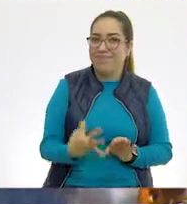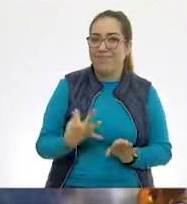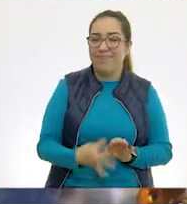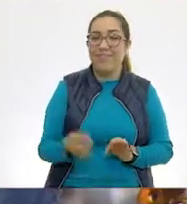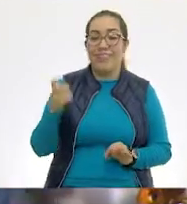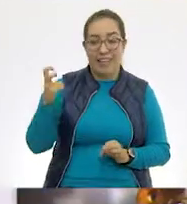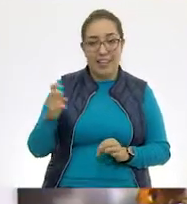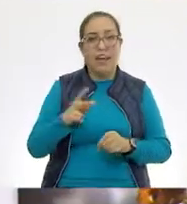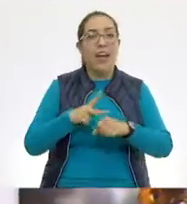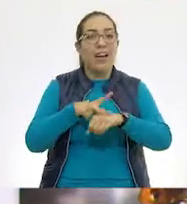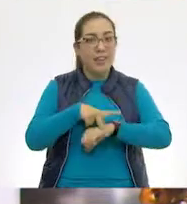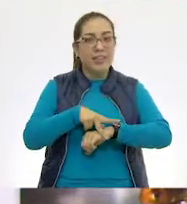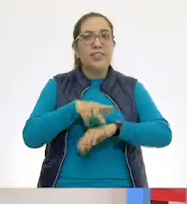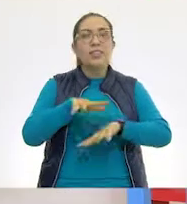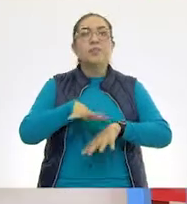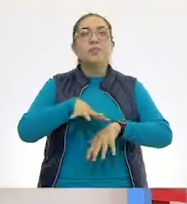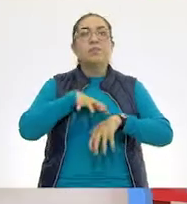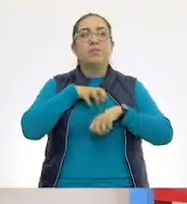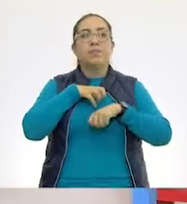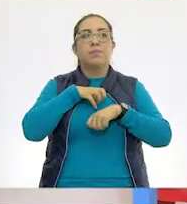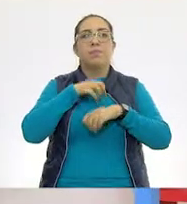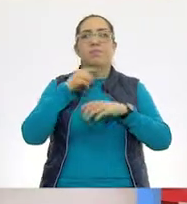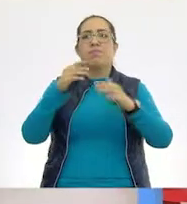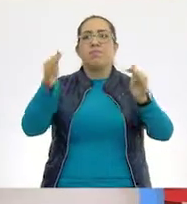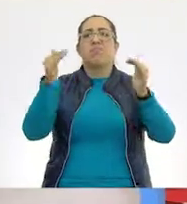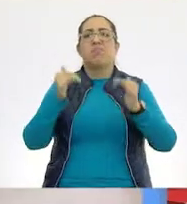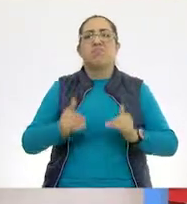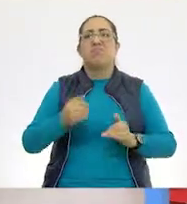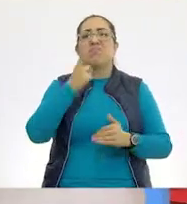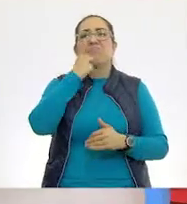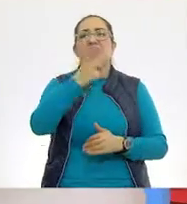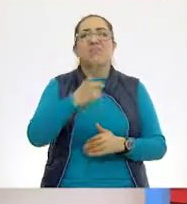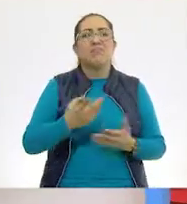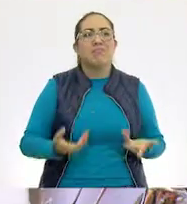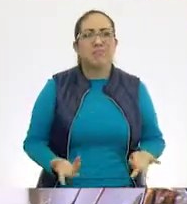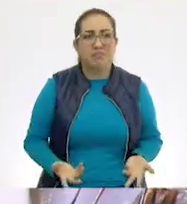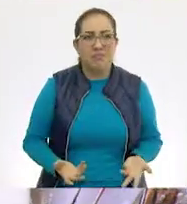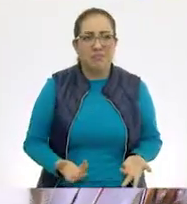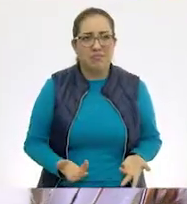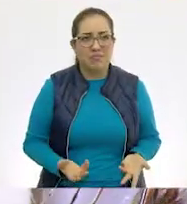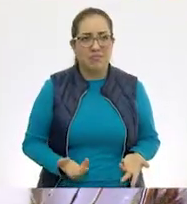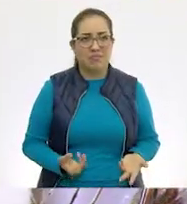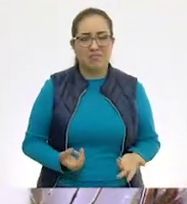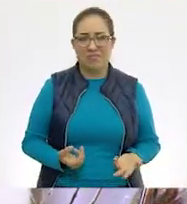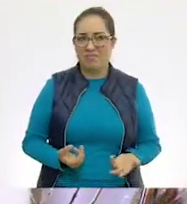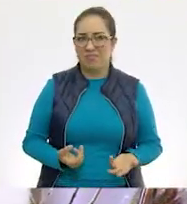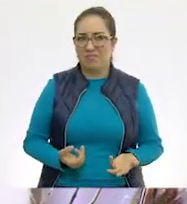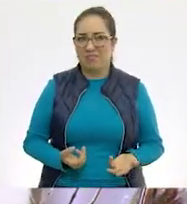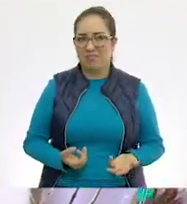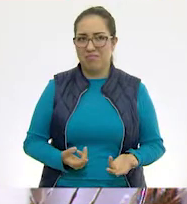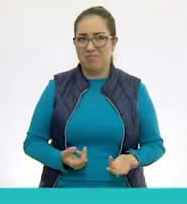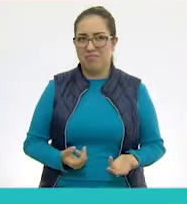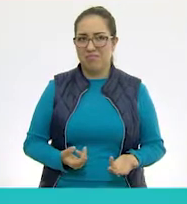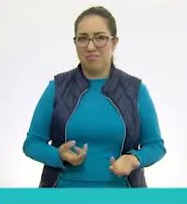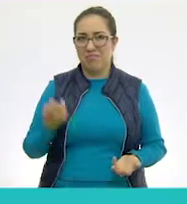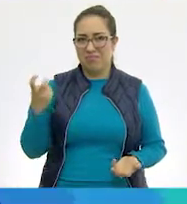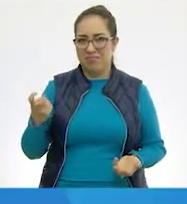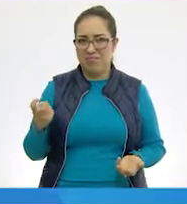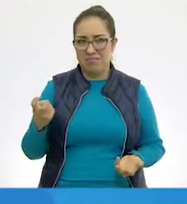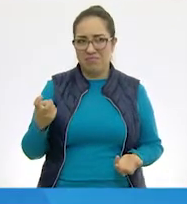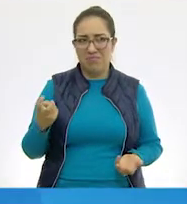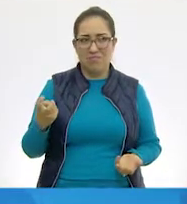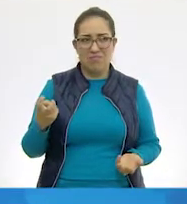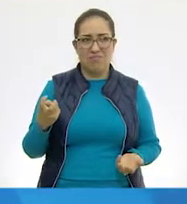respira por la piel. Muy bien. ¿Qué es eso que vemos ahí abajo? Uy. Esta es una...